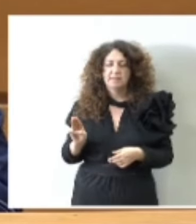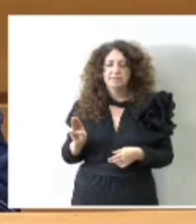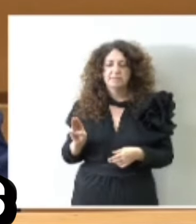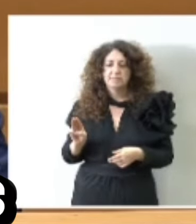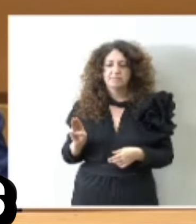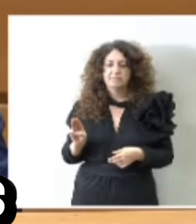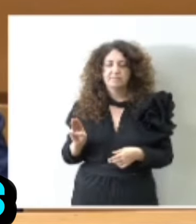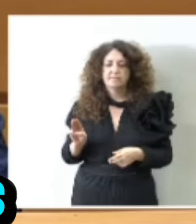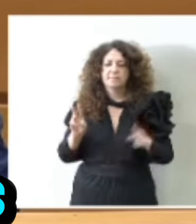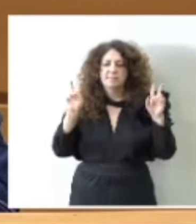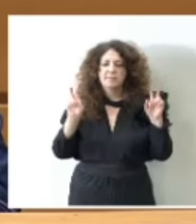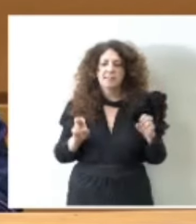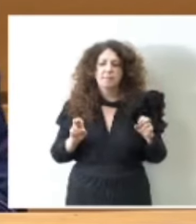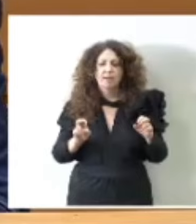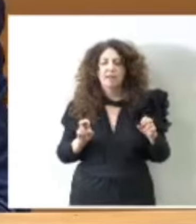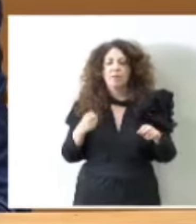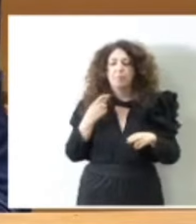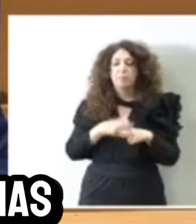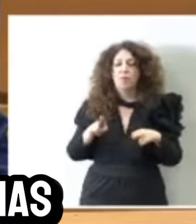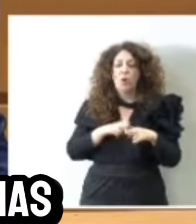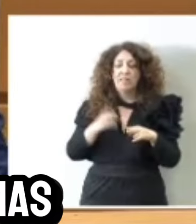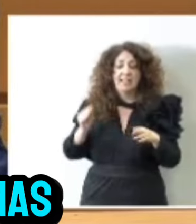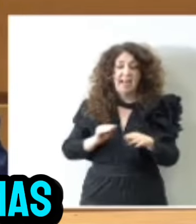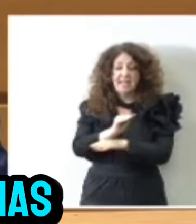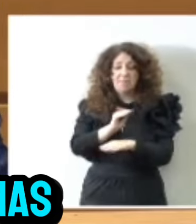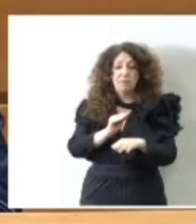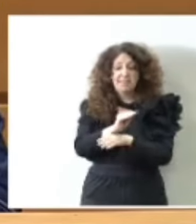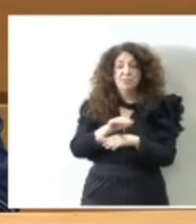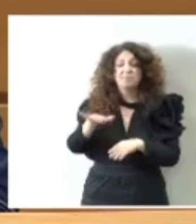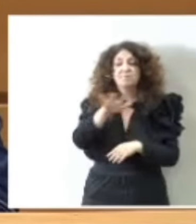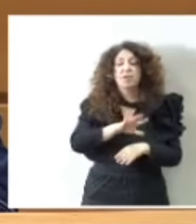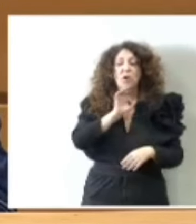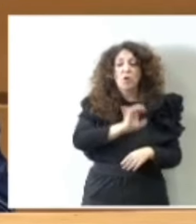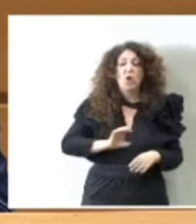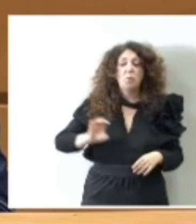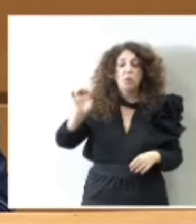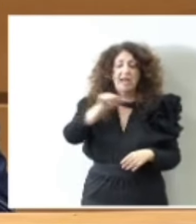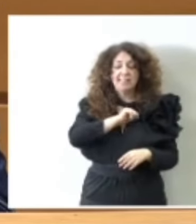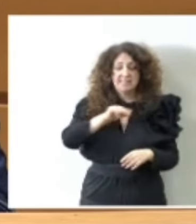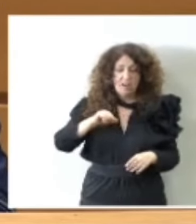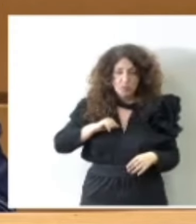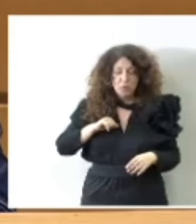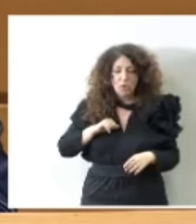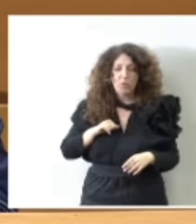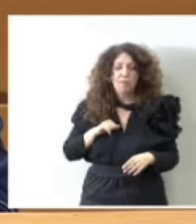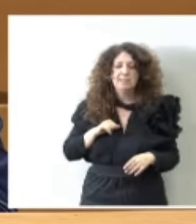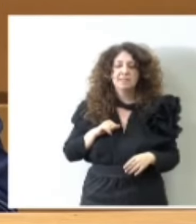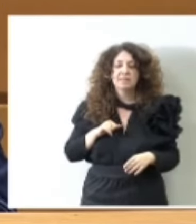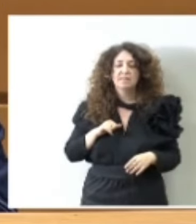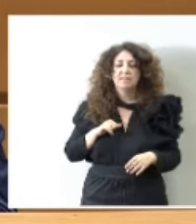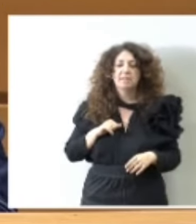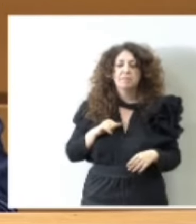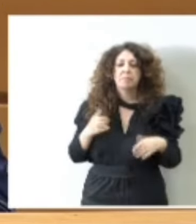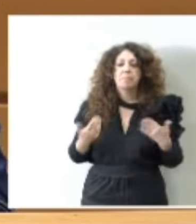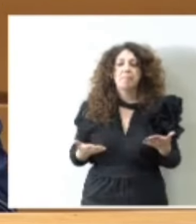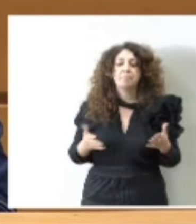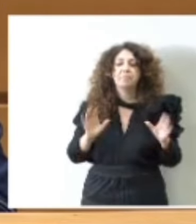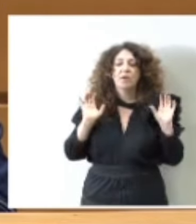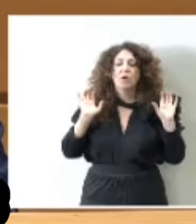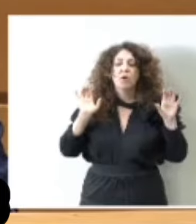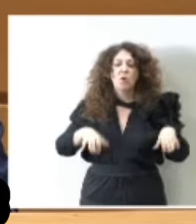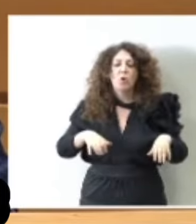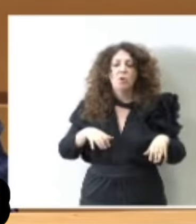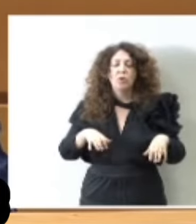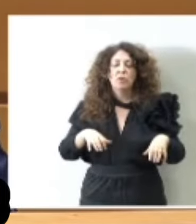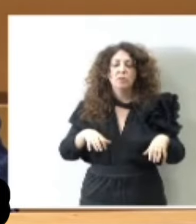acerca de la política de inversiones que el Gobierno está implementando en las comunidades autónomas y las razones para no haber remitido a las Cortes Generales los tres